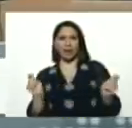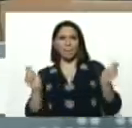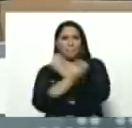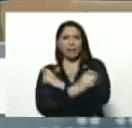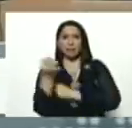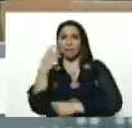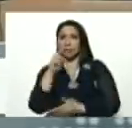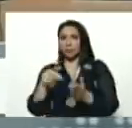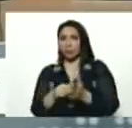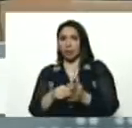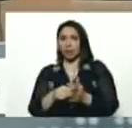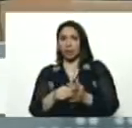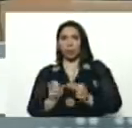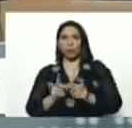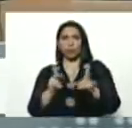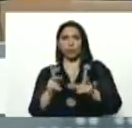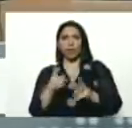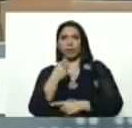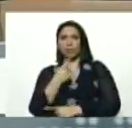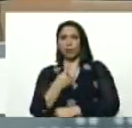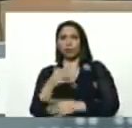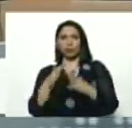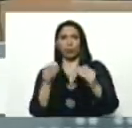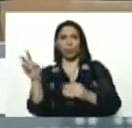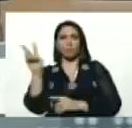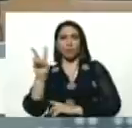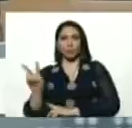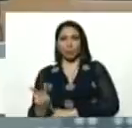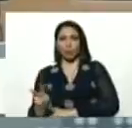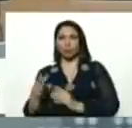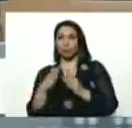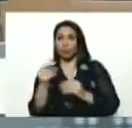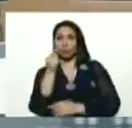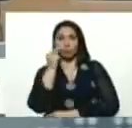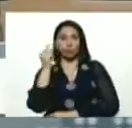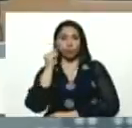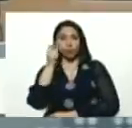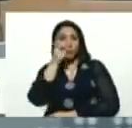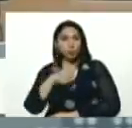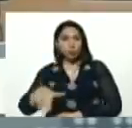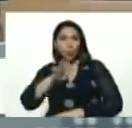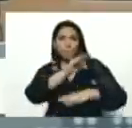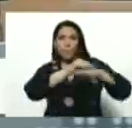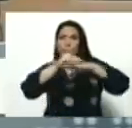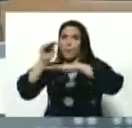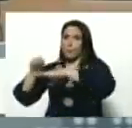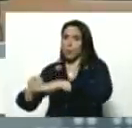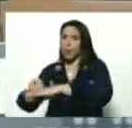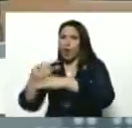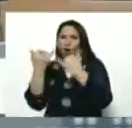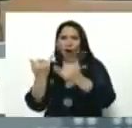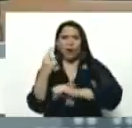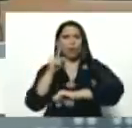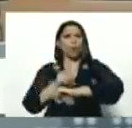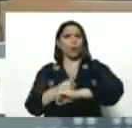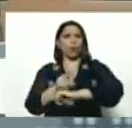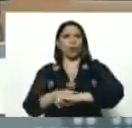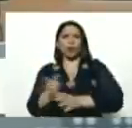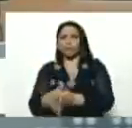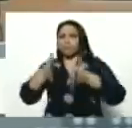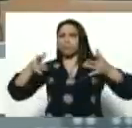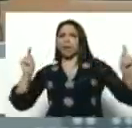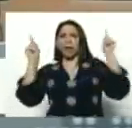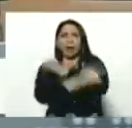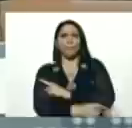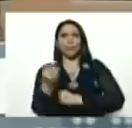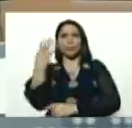oportunidad, que yo le digo, a todos los venezolanos, a todas las venezolanas, ha llegado la hora, de un gran cambio, en